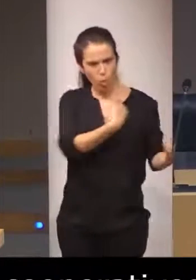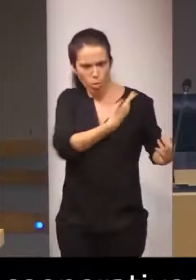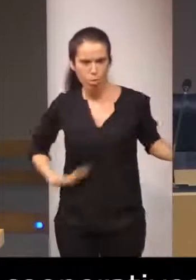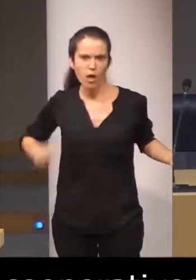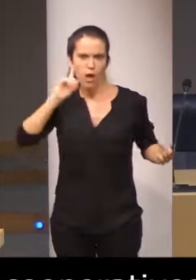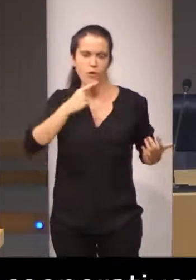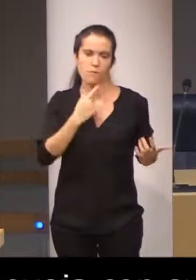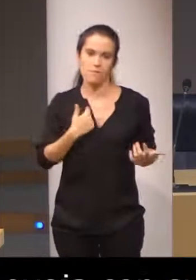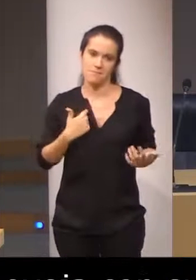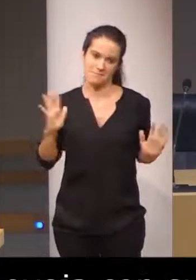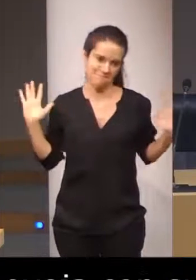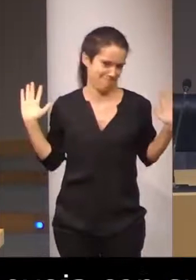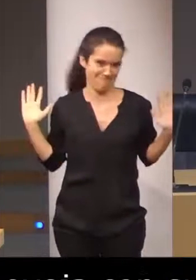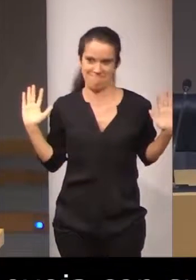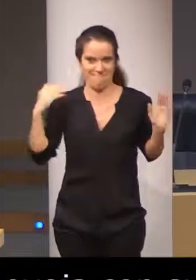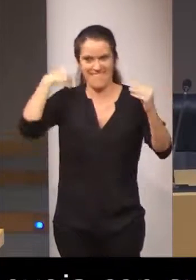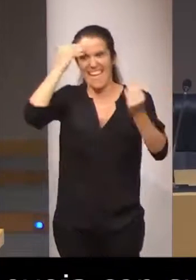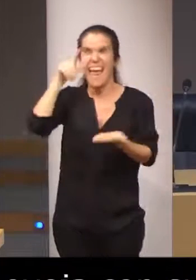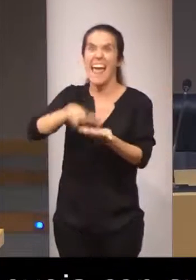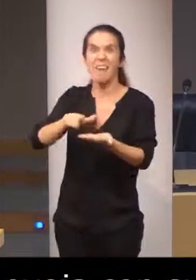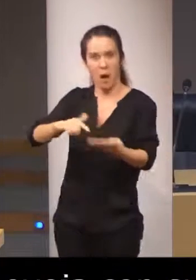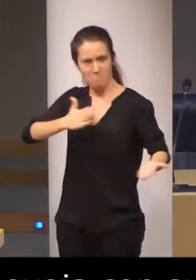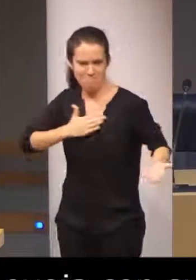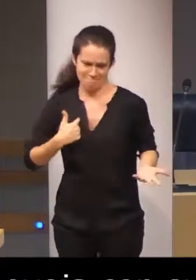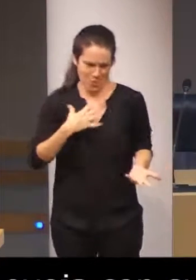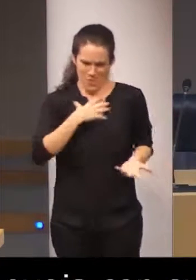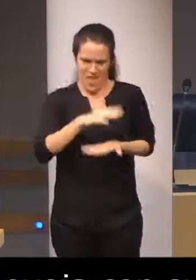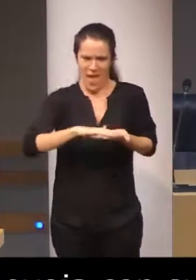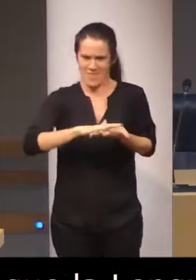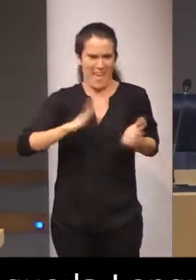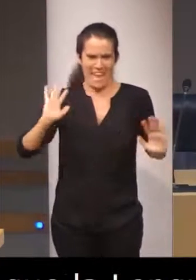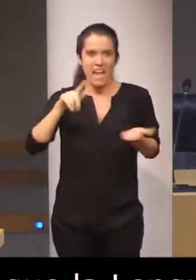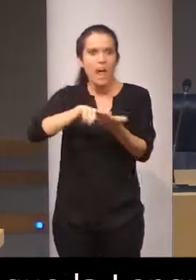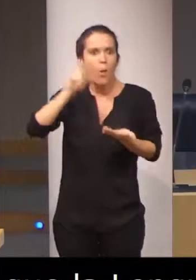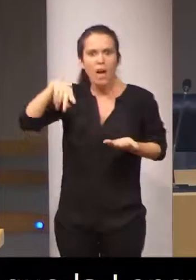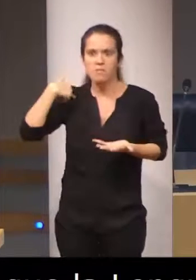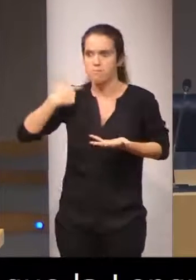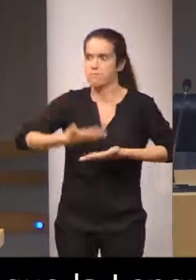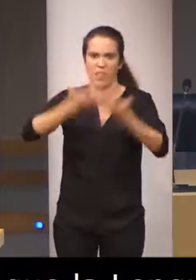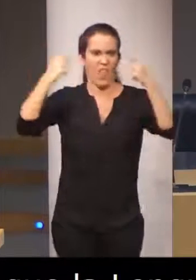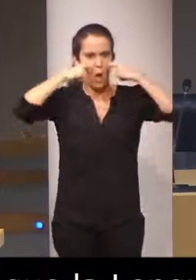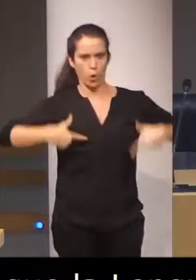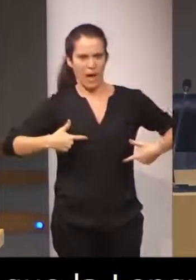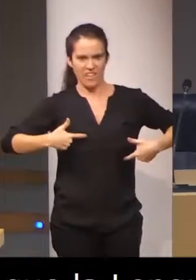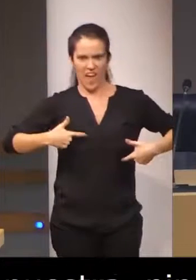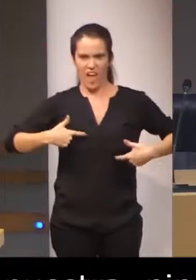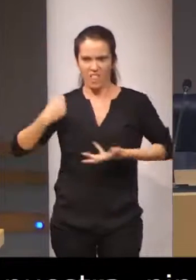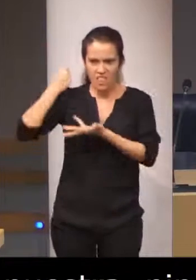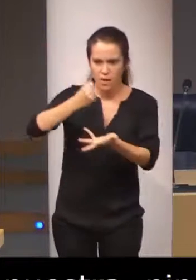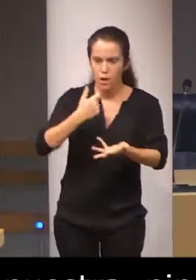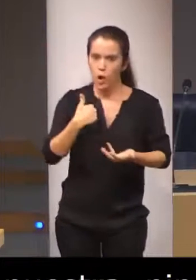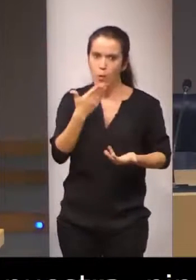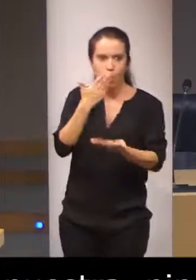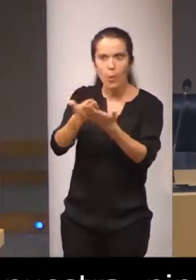Yo no, ninguna lengua es propiedad de nadie. Todas las lenguas son patrimonio de la humanidad. O es que yo tengo que pedir permiso a su graciosa